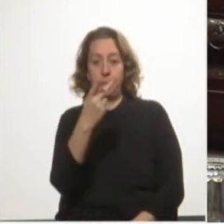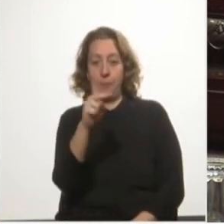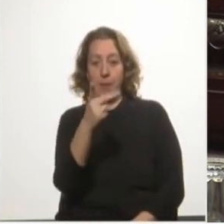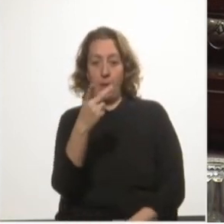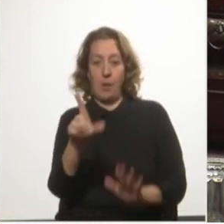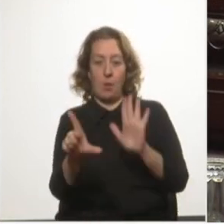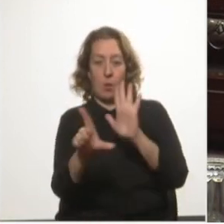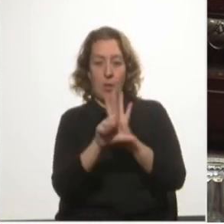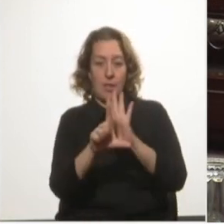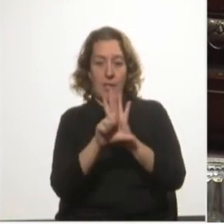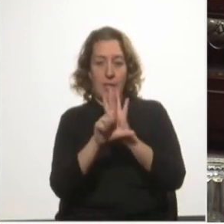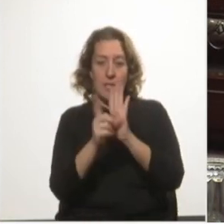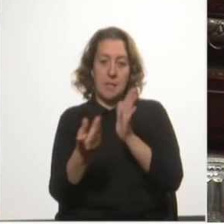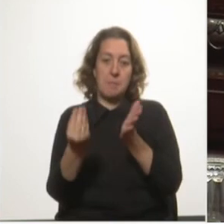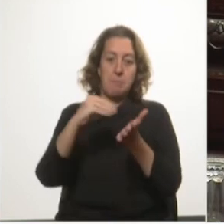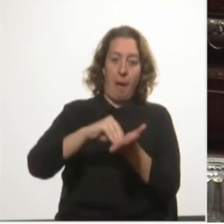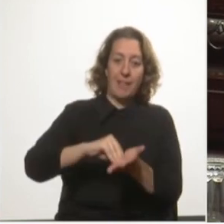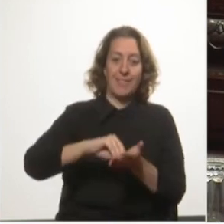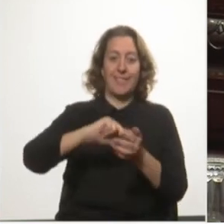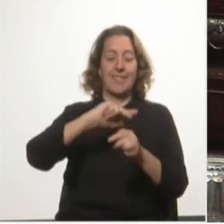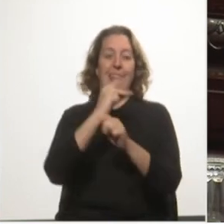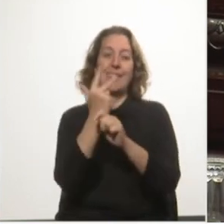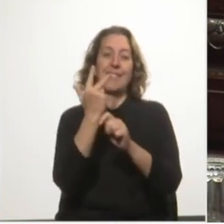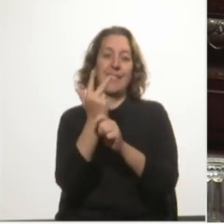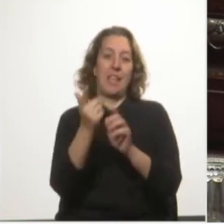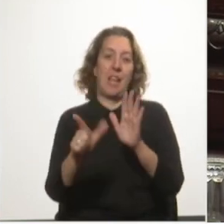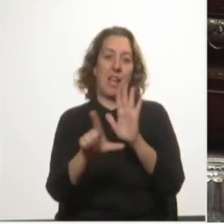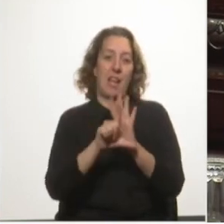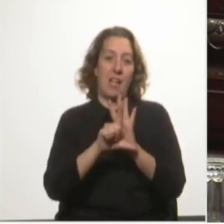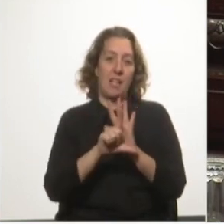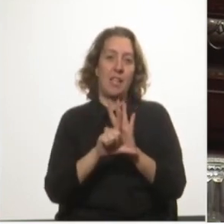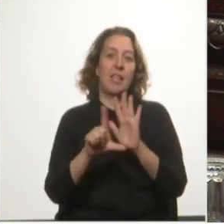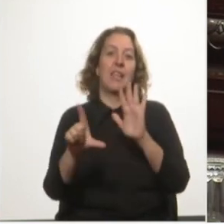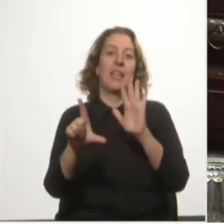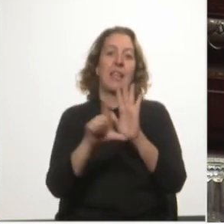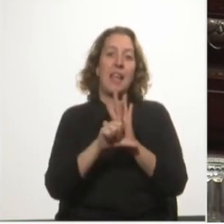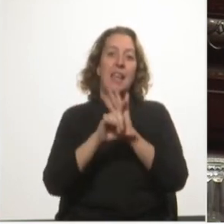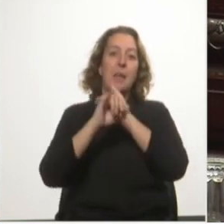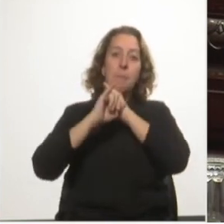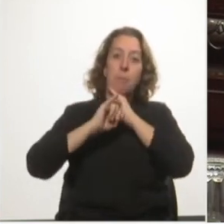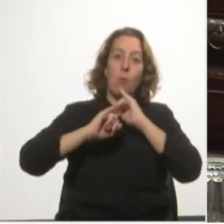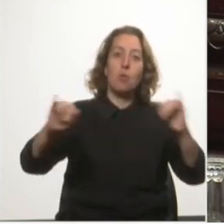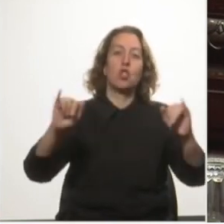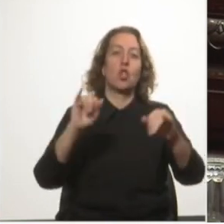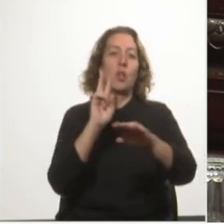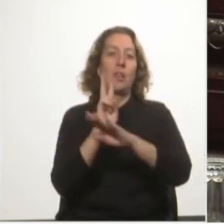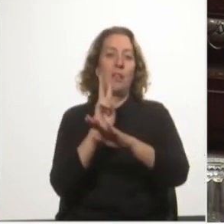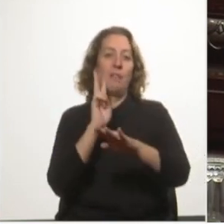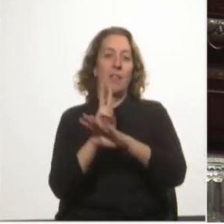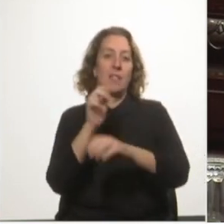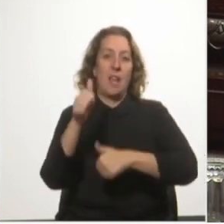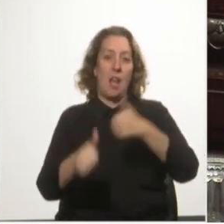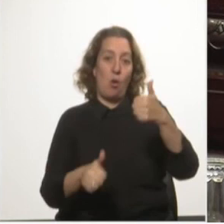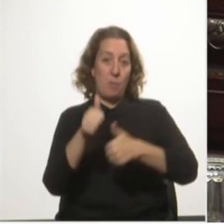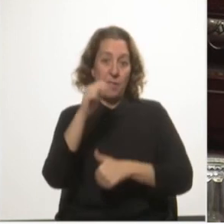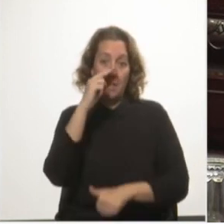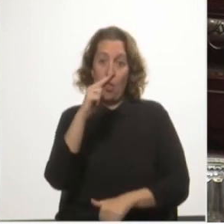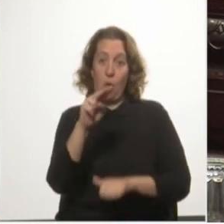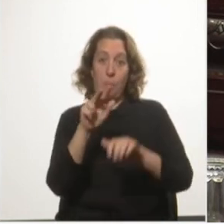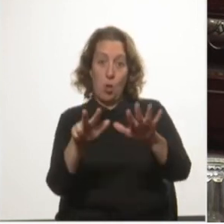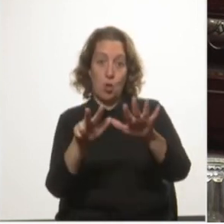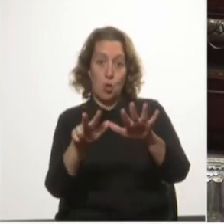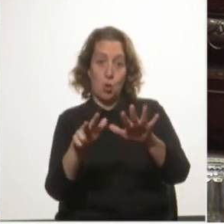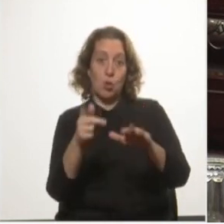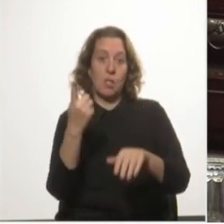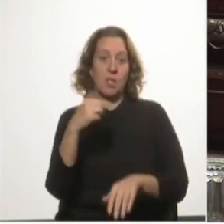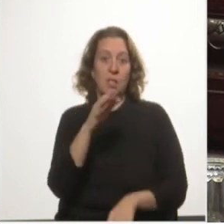específicas se suma una tercera ley general, la ley de promoción y defensa de la competencia de 2008, que indica que